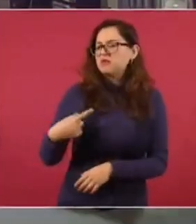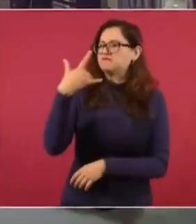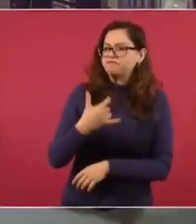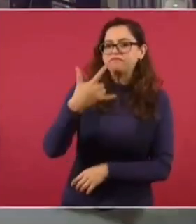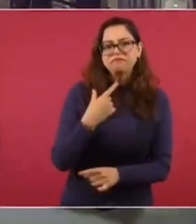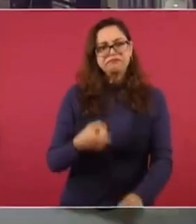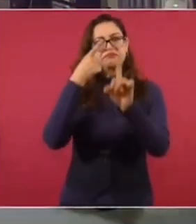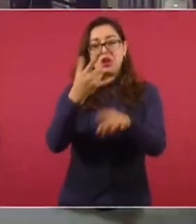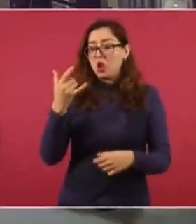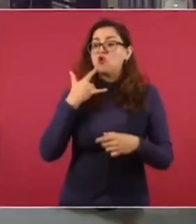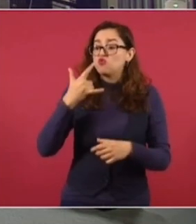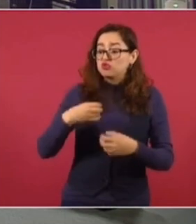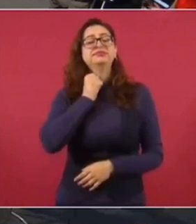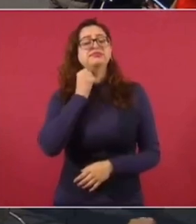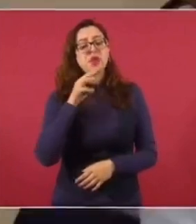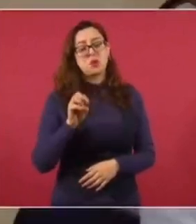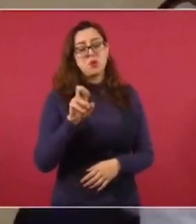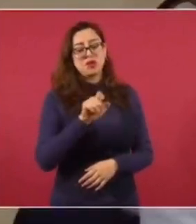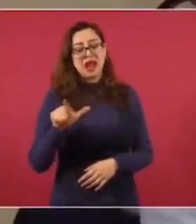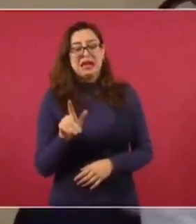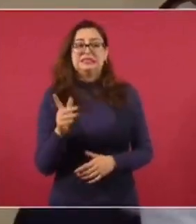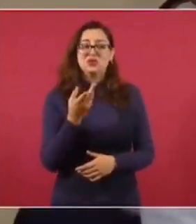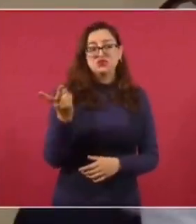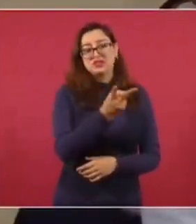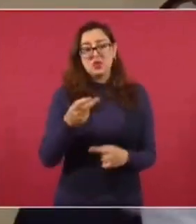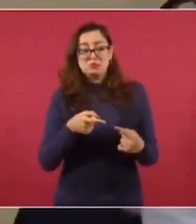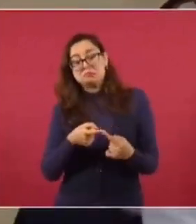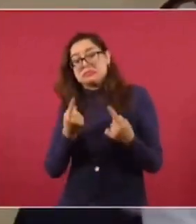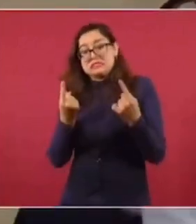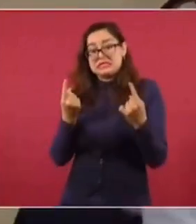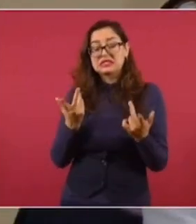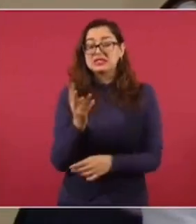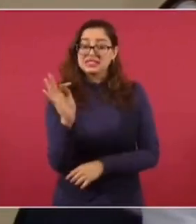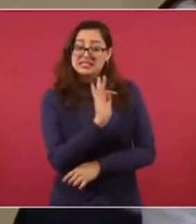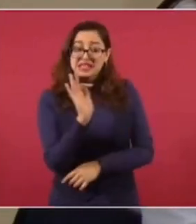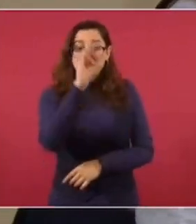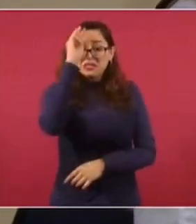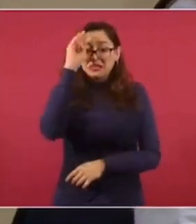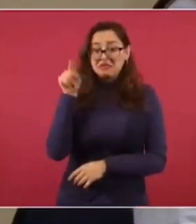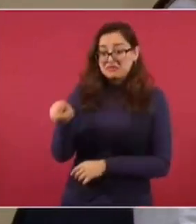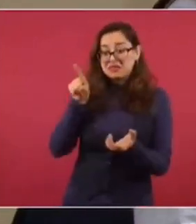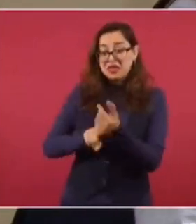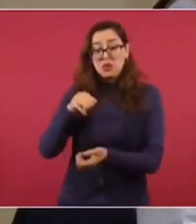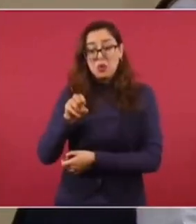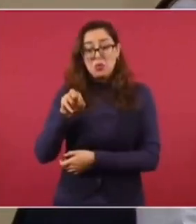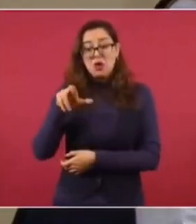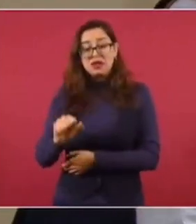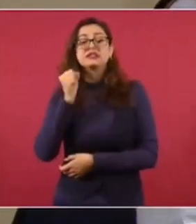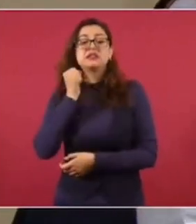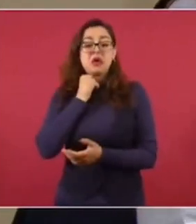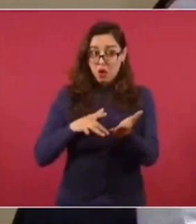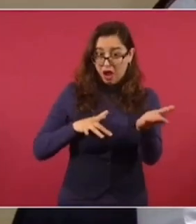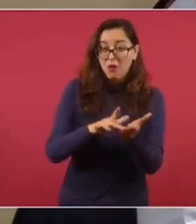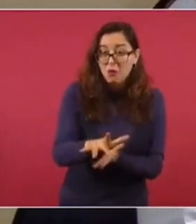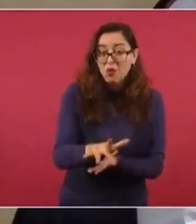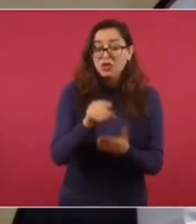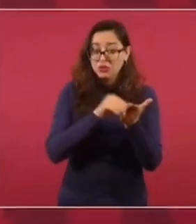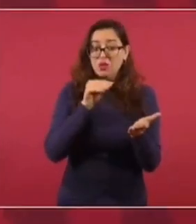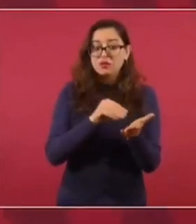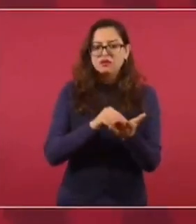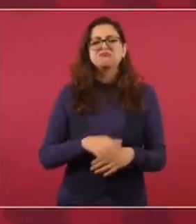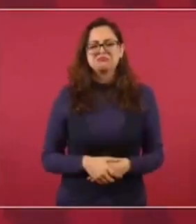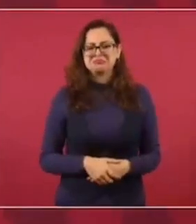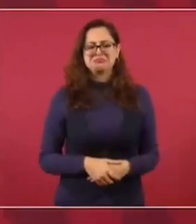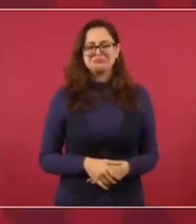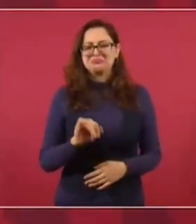Monreal, un cierto distanciamiento que parece haber entre ustedes, ¿cuenta usted con, o todavía usted cuenta con el apoyo de toda la bancada en el Senado de la República para sacar incluso una reforma legal?